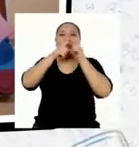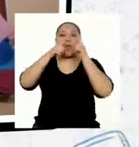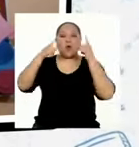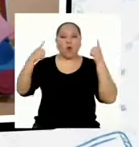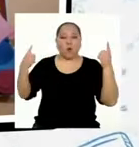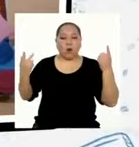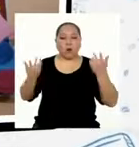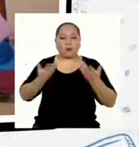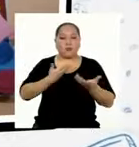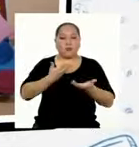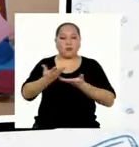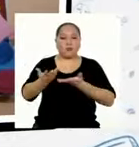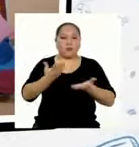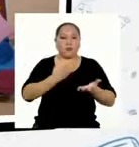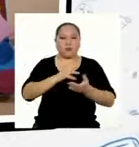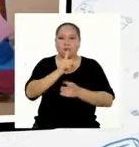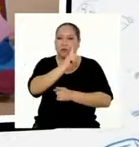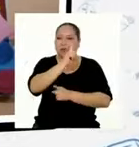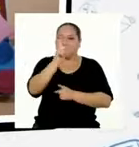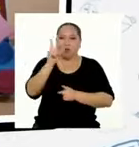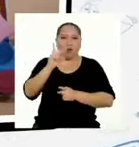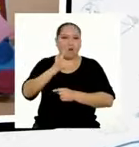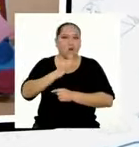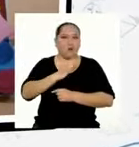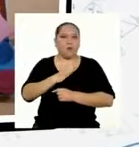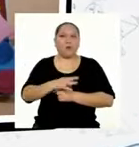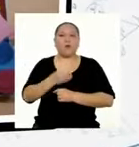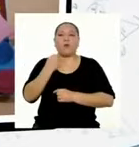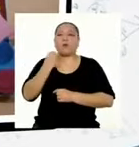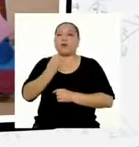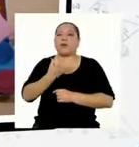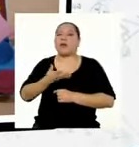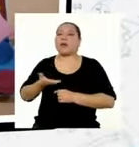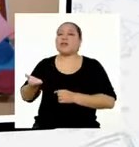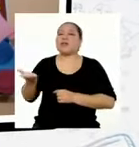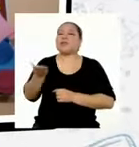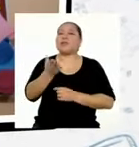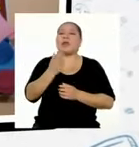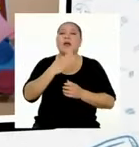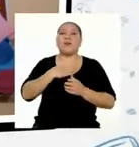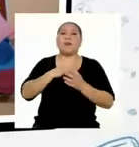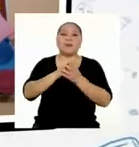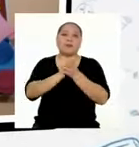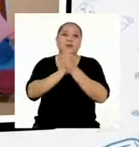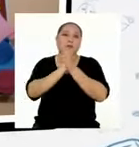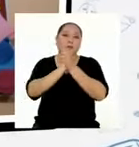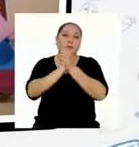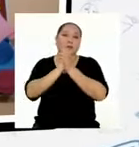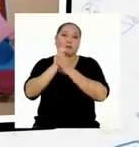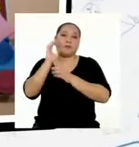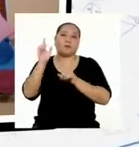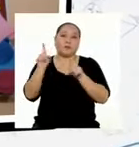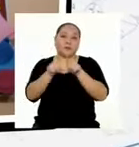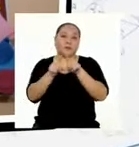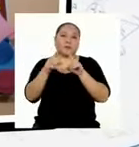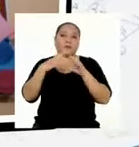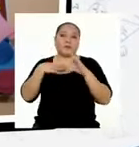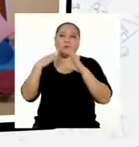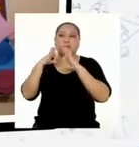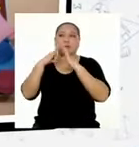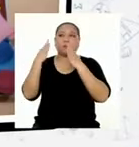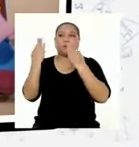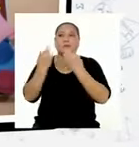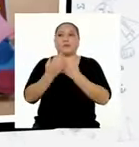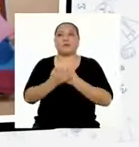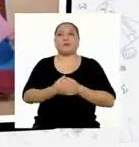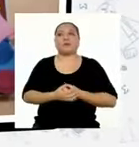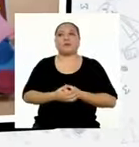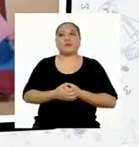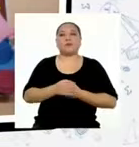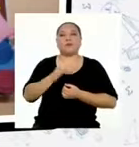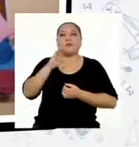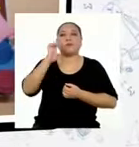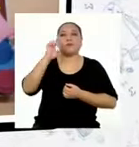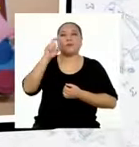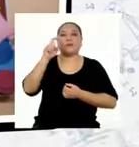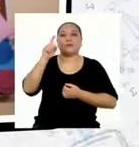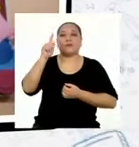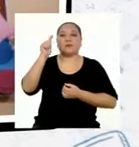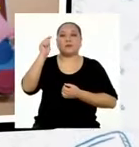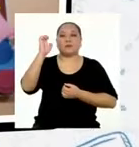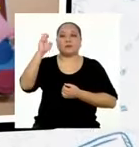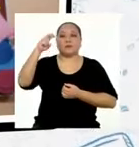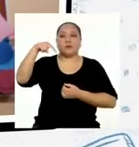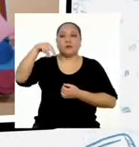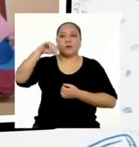¿Por qué? Porque estaba dirigido a todos mis amigos y a todos mis familiares. Y por último, en extensión.